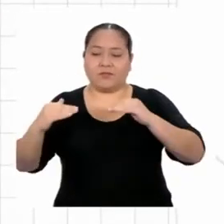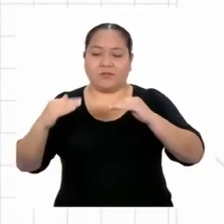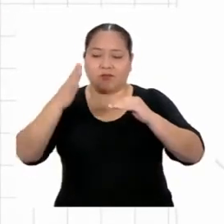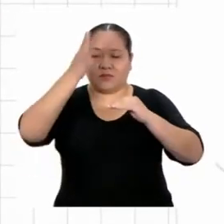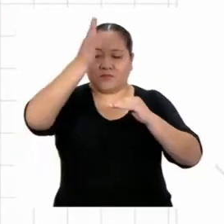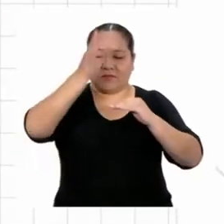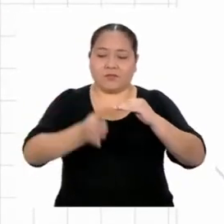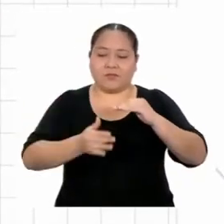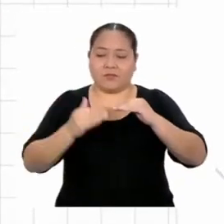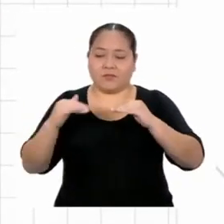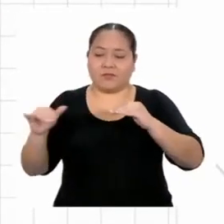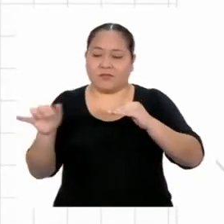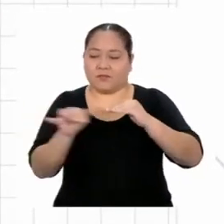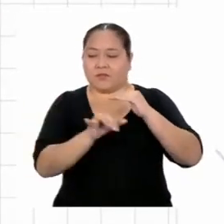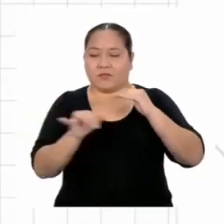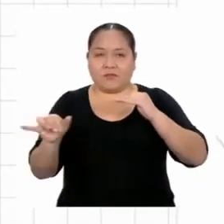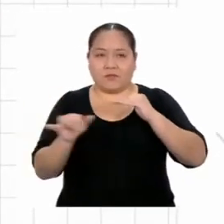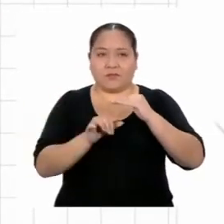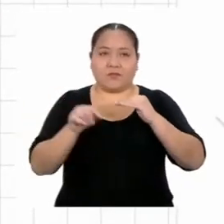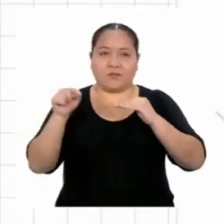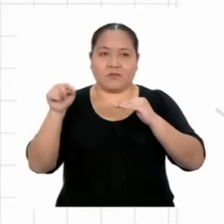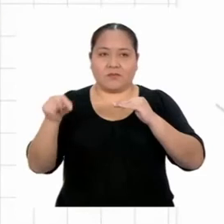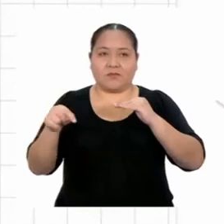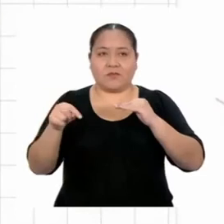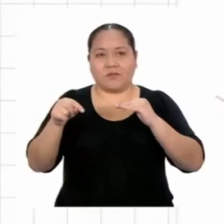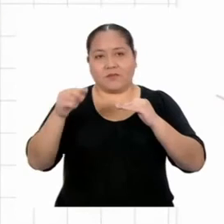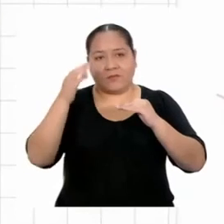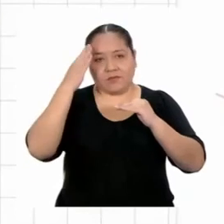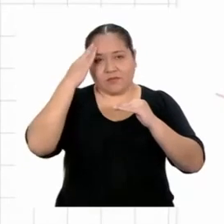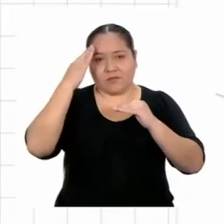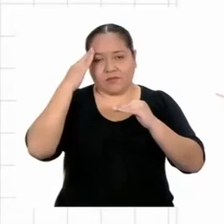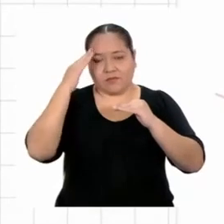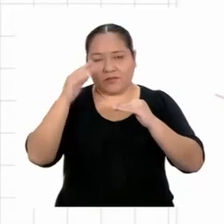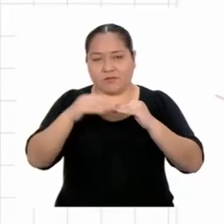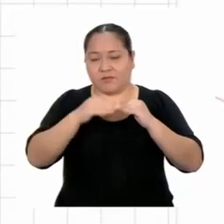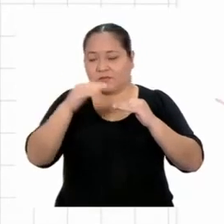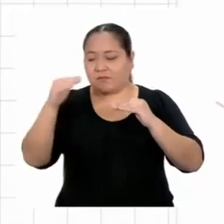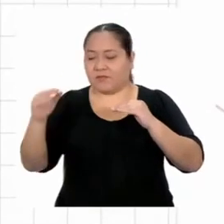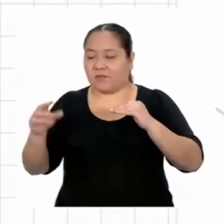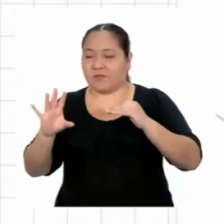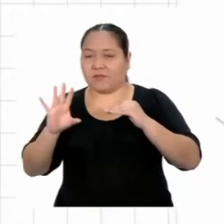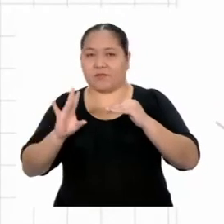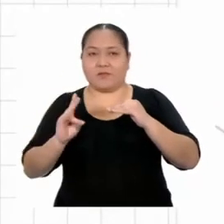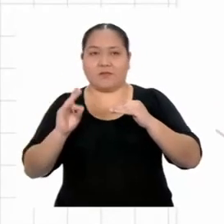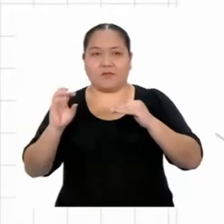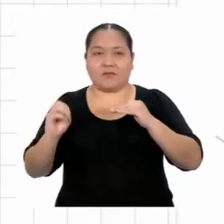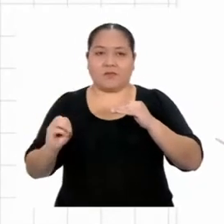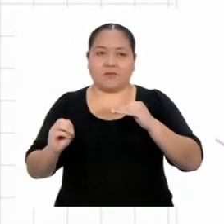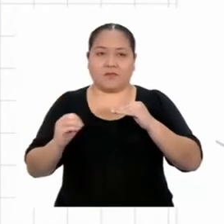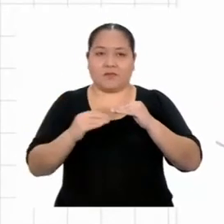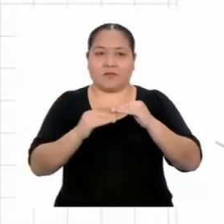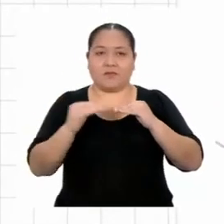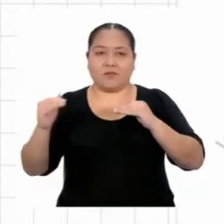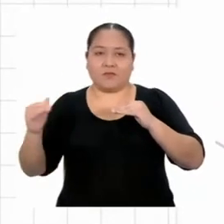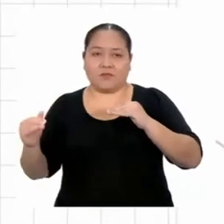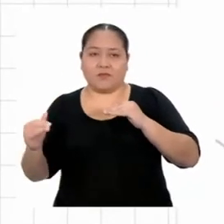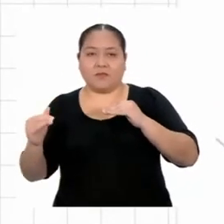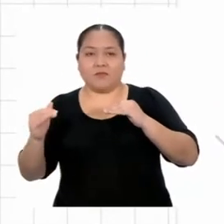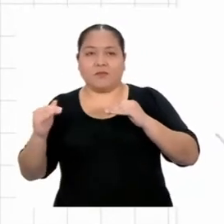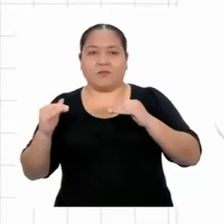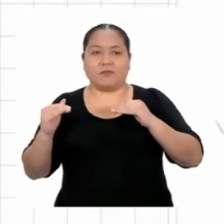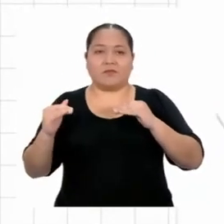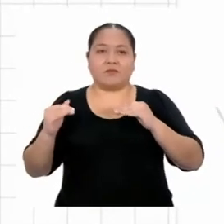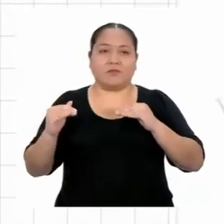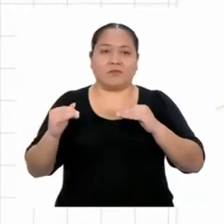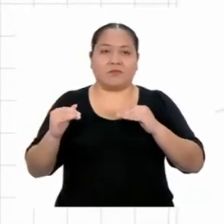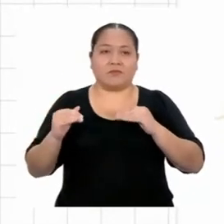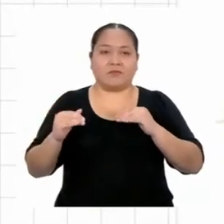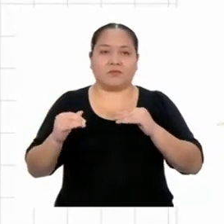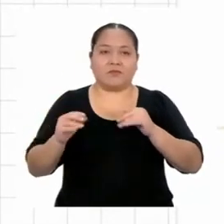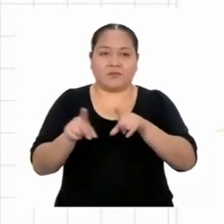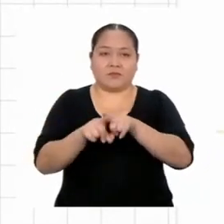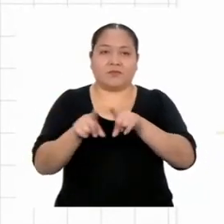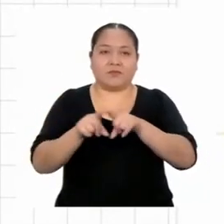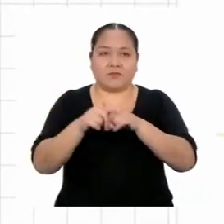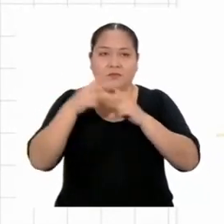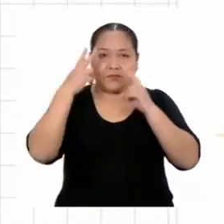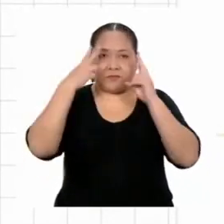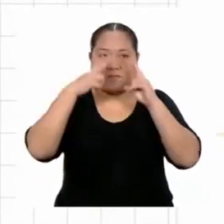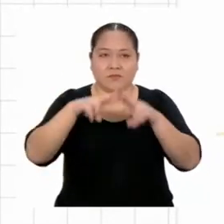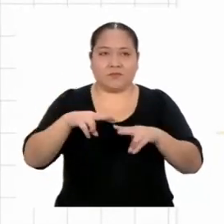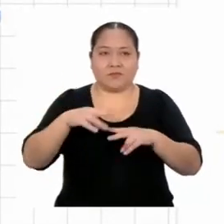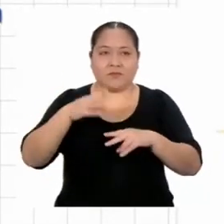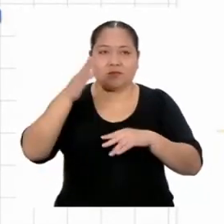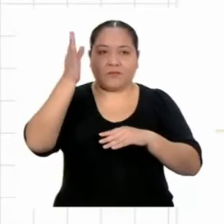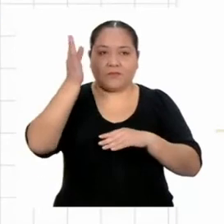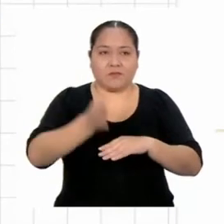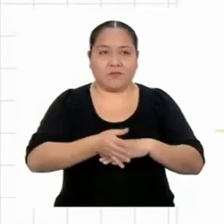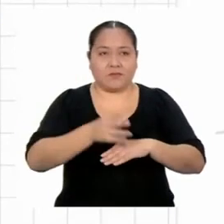mediana son iguales. Podemos completar el valor de 70 metros en este otro segmento. Y también vemos que el lado